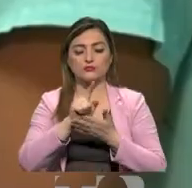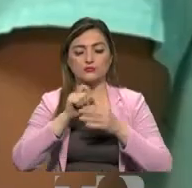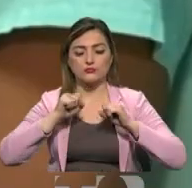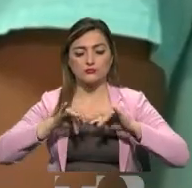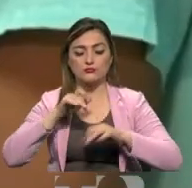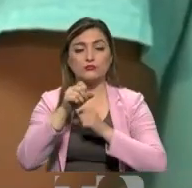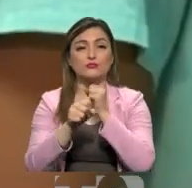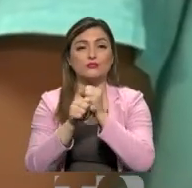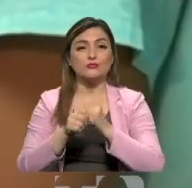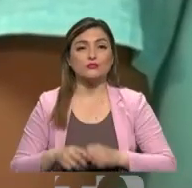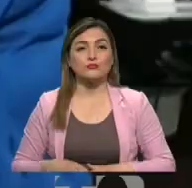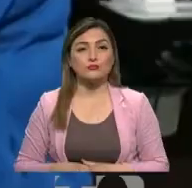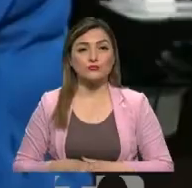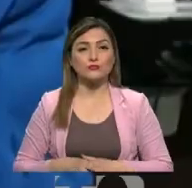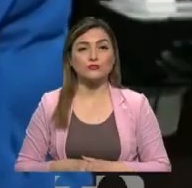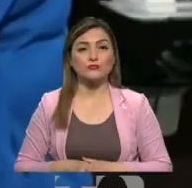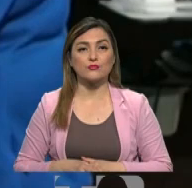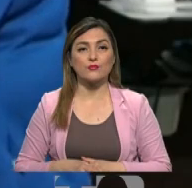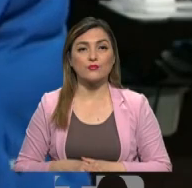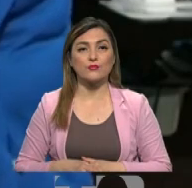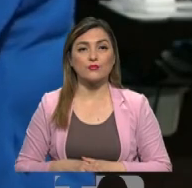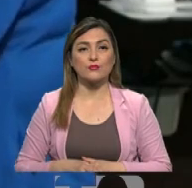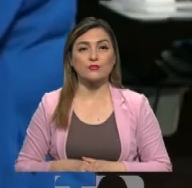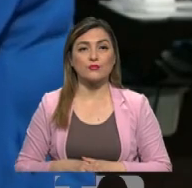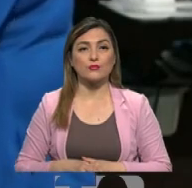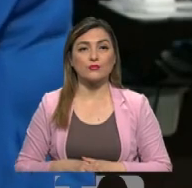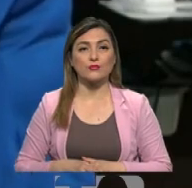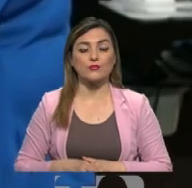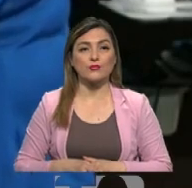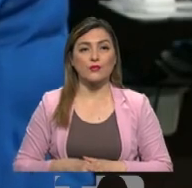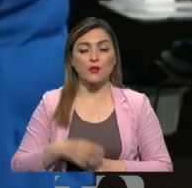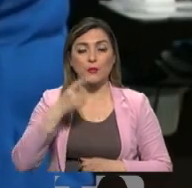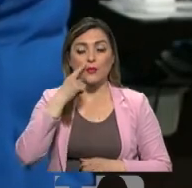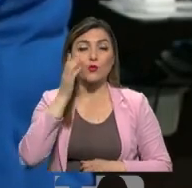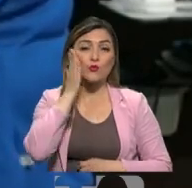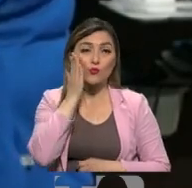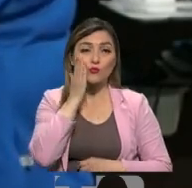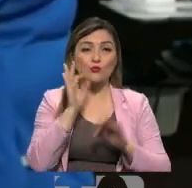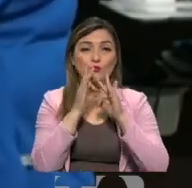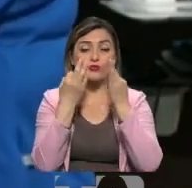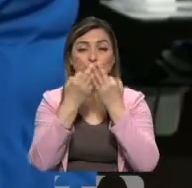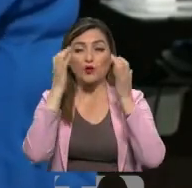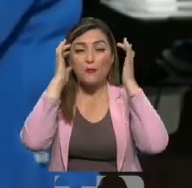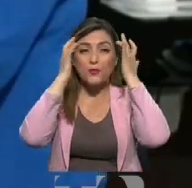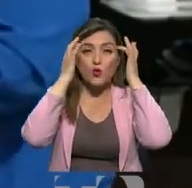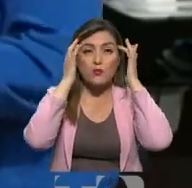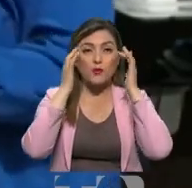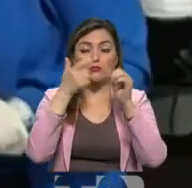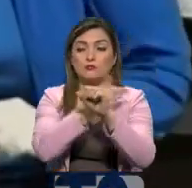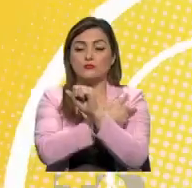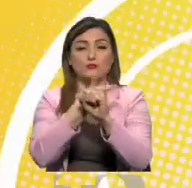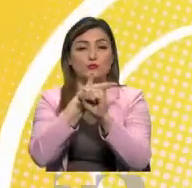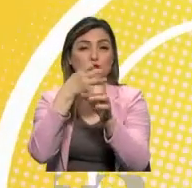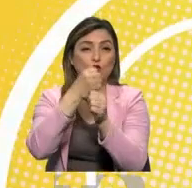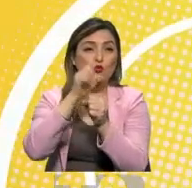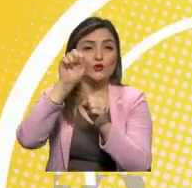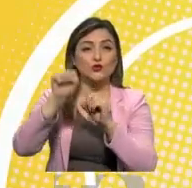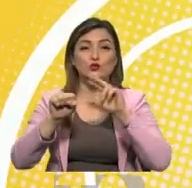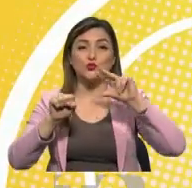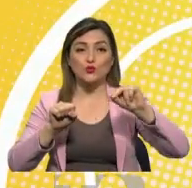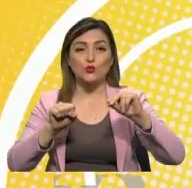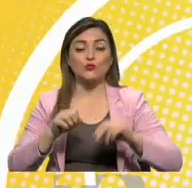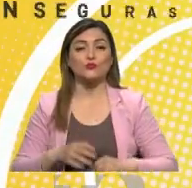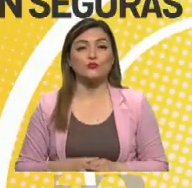este año. En este sentido muchas muchos padres y madres de familia se han preocupado y han preguntado si es que las vacunas son seguras y eficaces